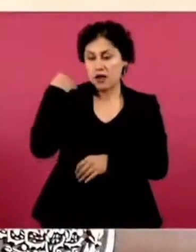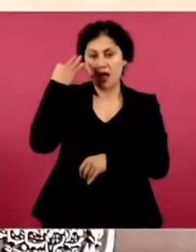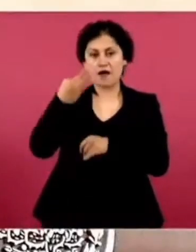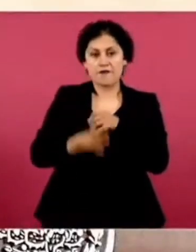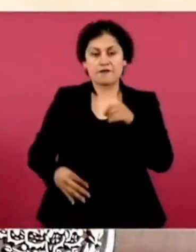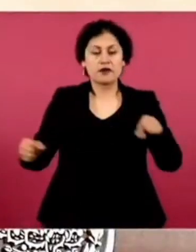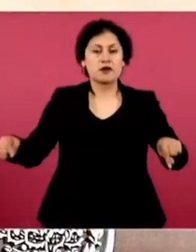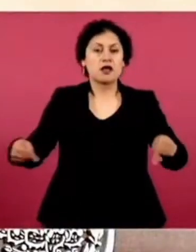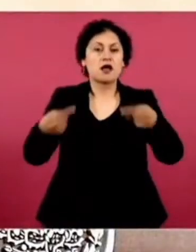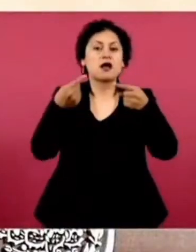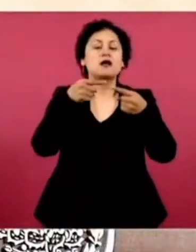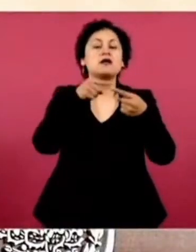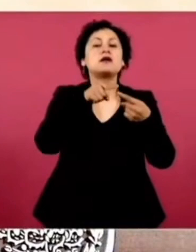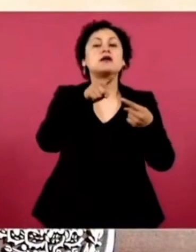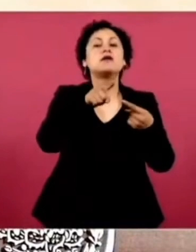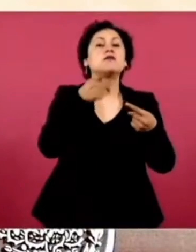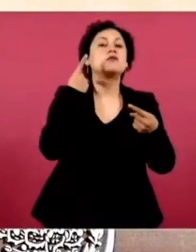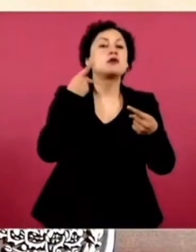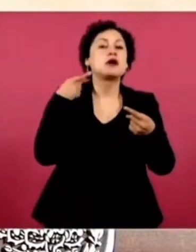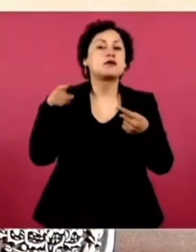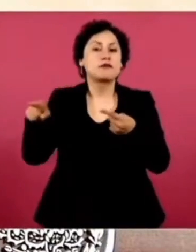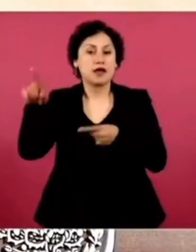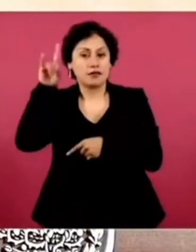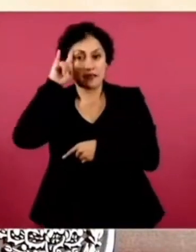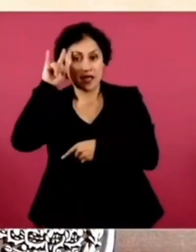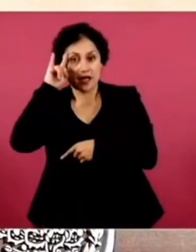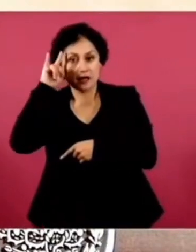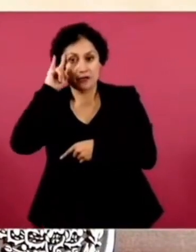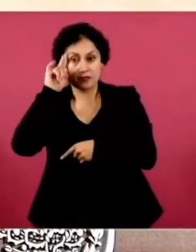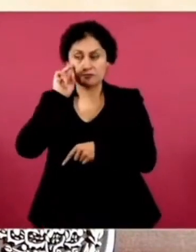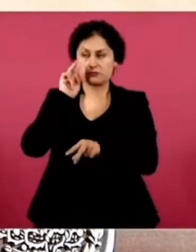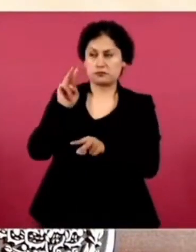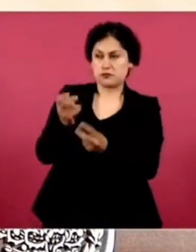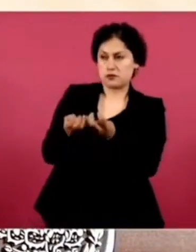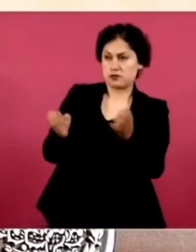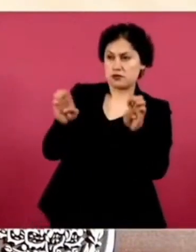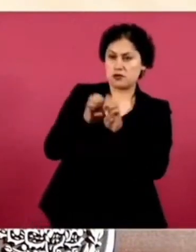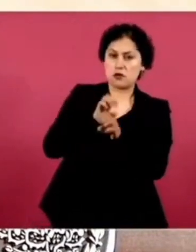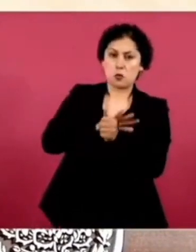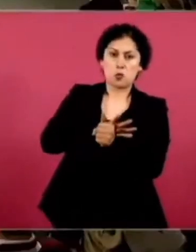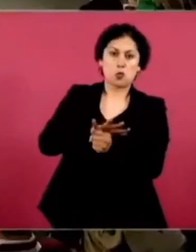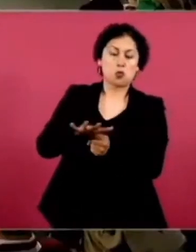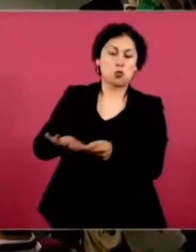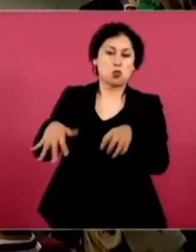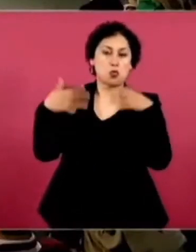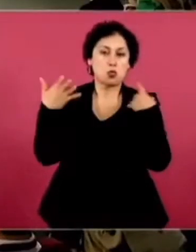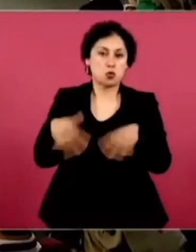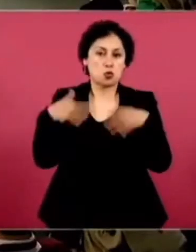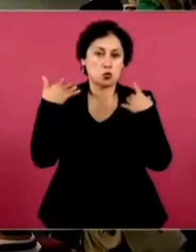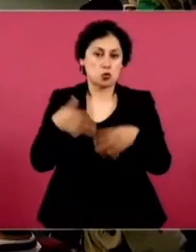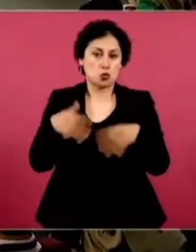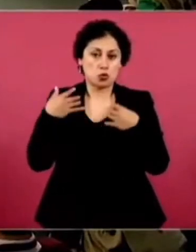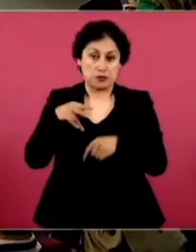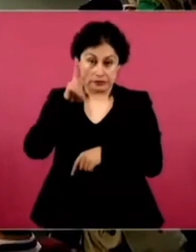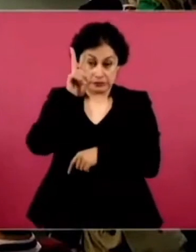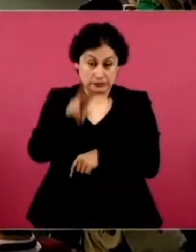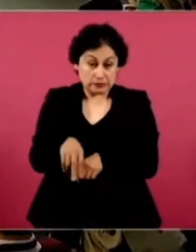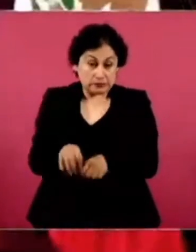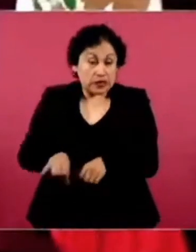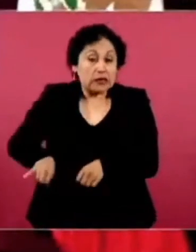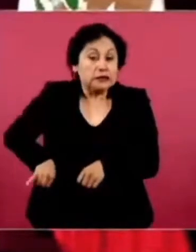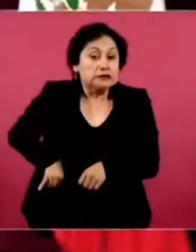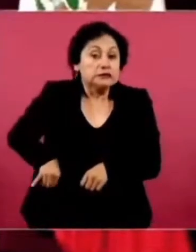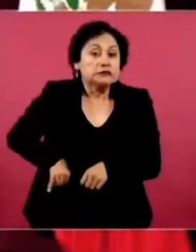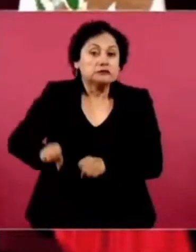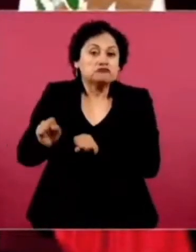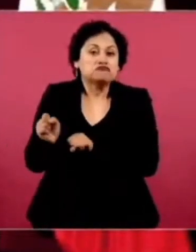-Diablos estaba lleno. Y es muy importante, interesante, porque